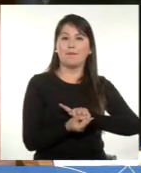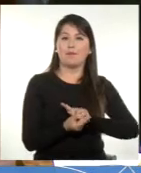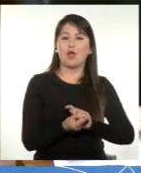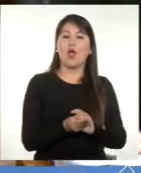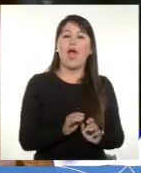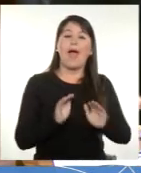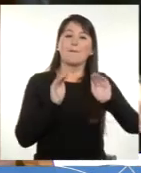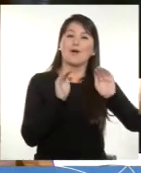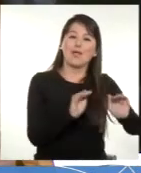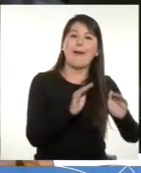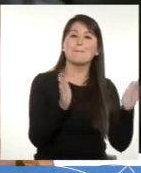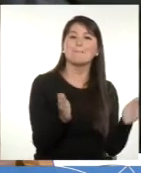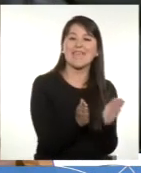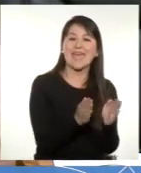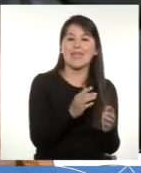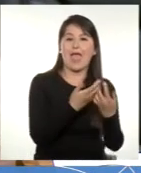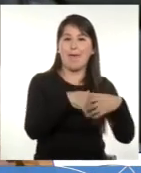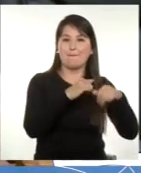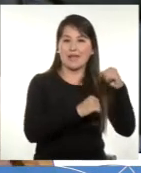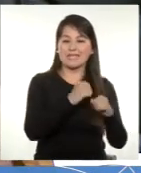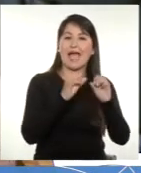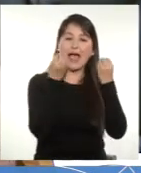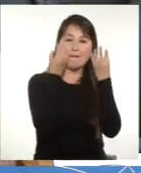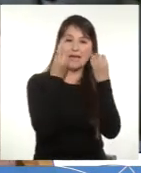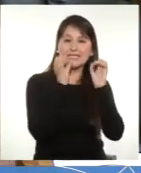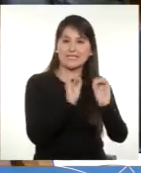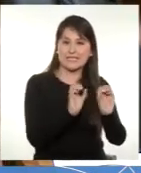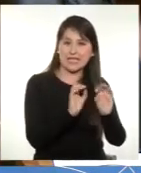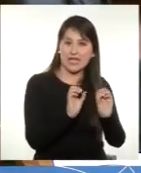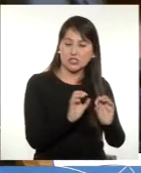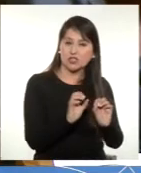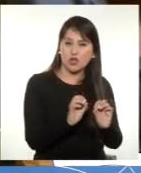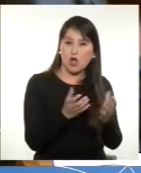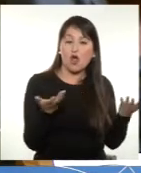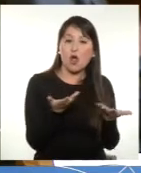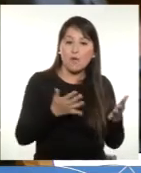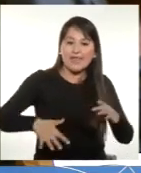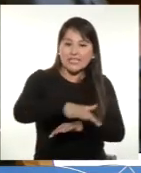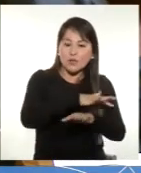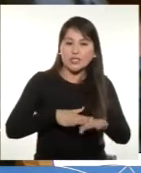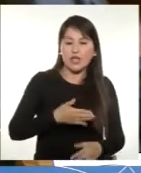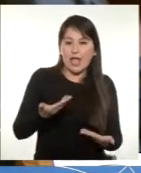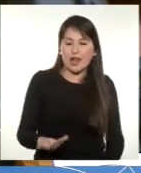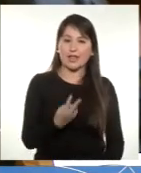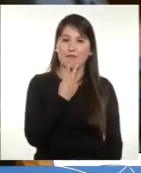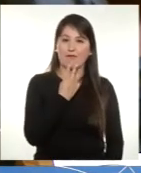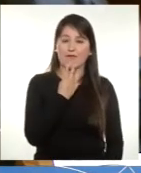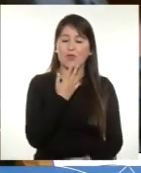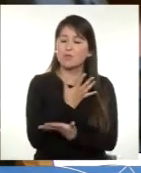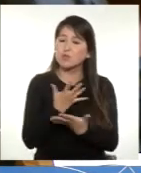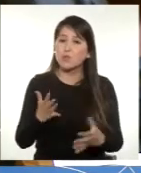empresas en materia de capacitación, por ejemplo, en una coyuntura como la que hoy estamos viviendo, de tanto